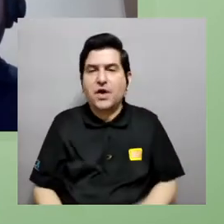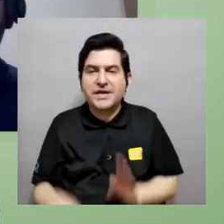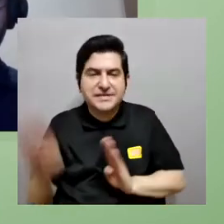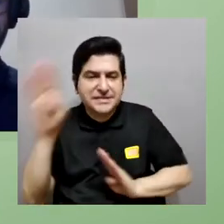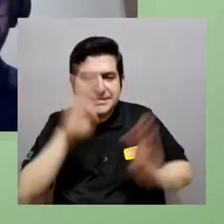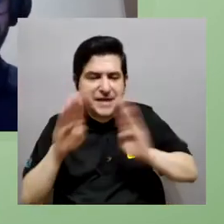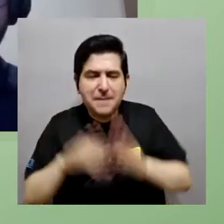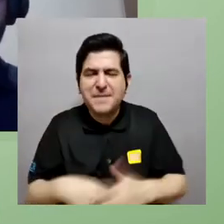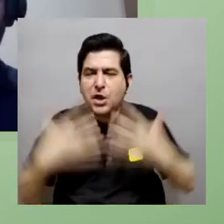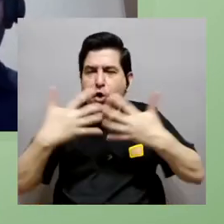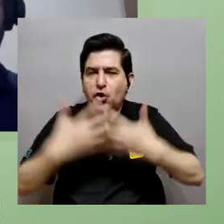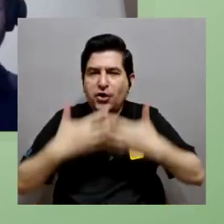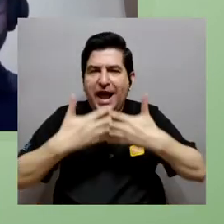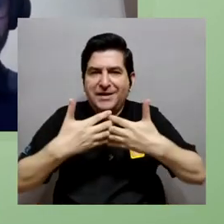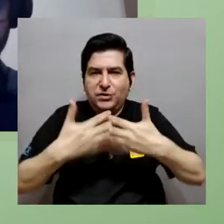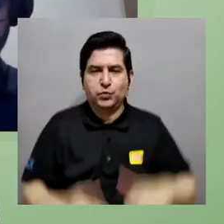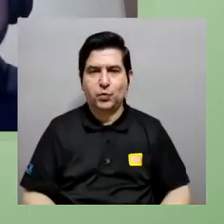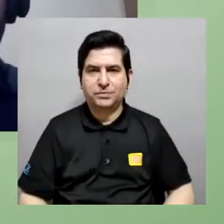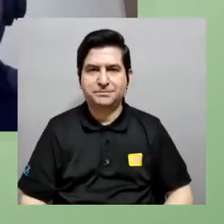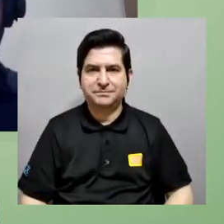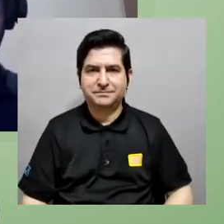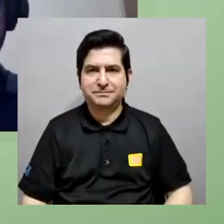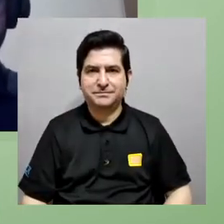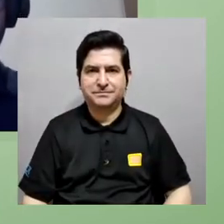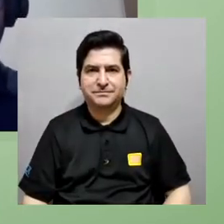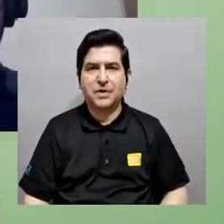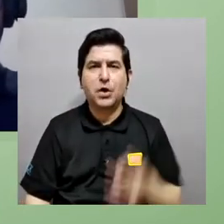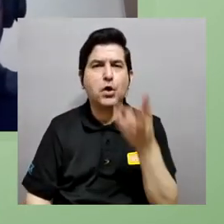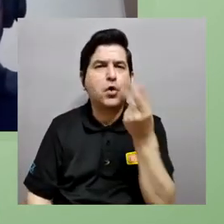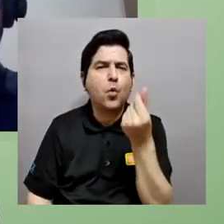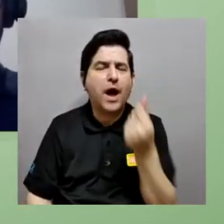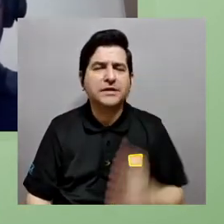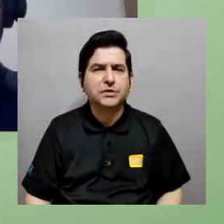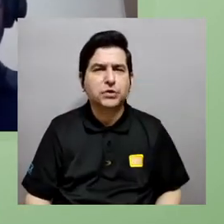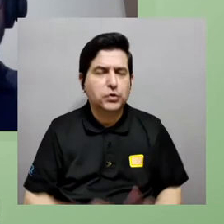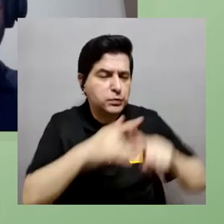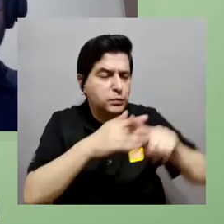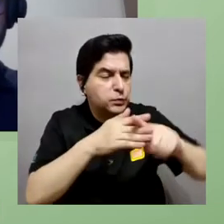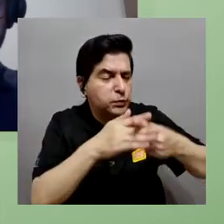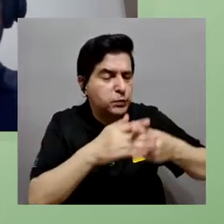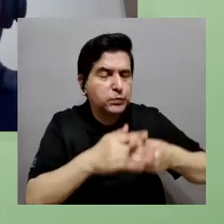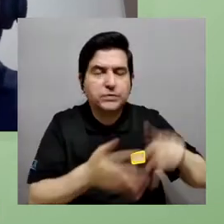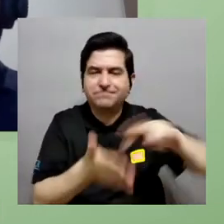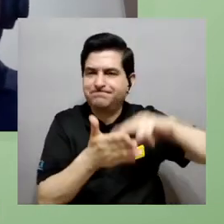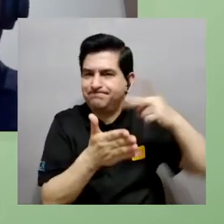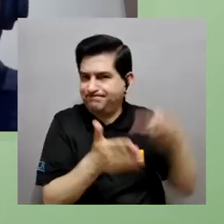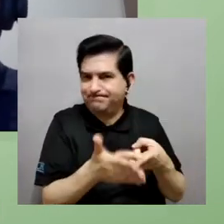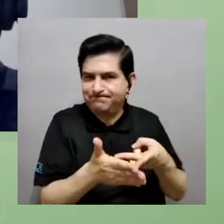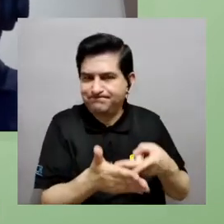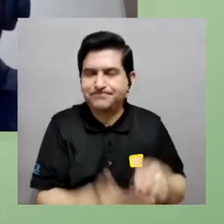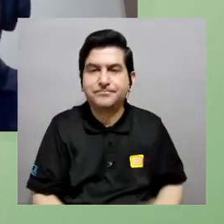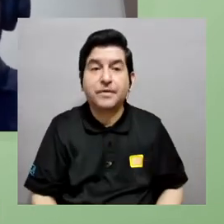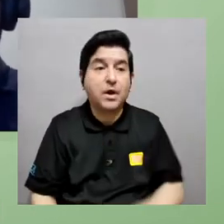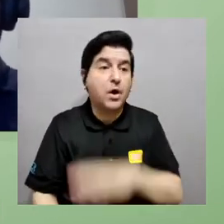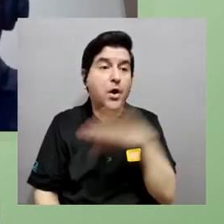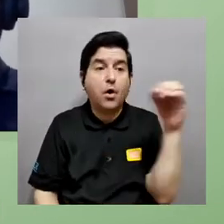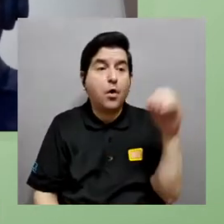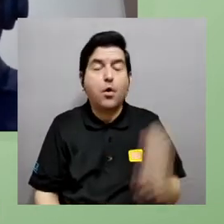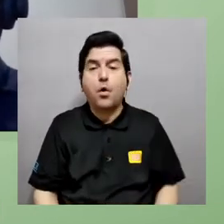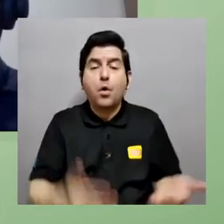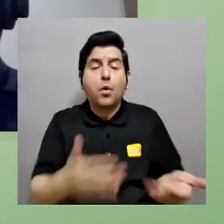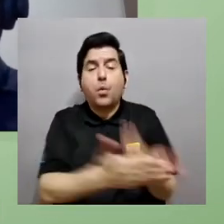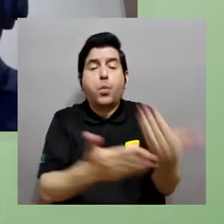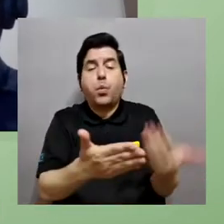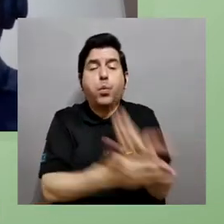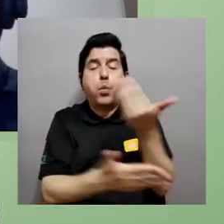si se quiere llamar así estos bioreactores o sea qué qué tanto mantenimiento